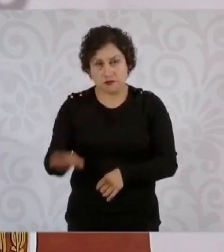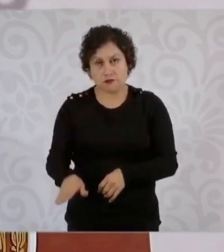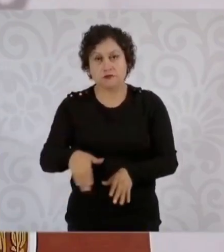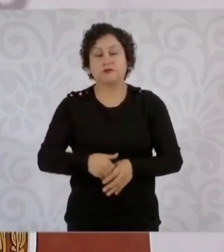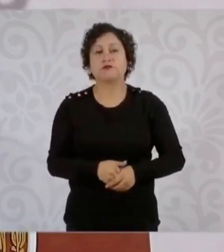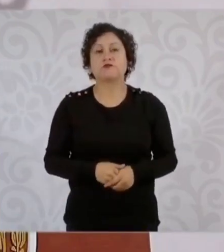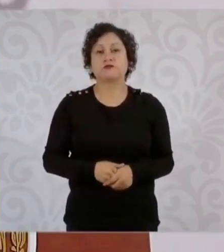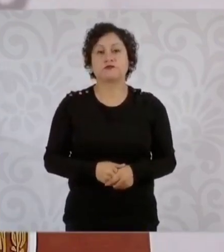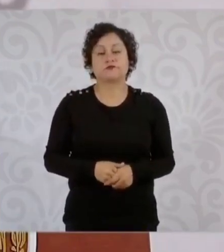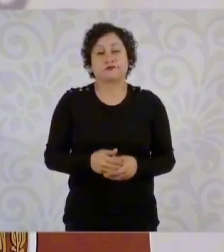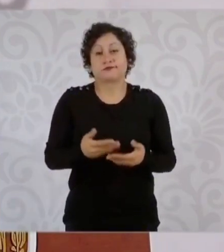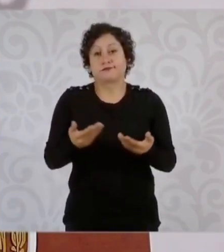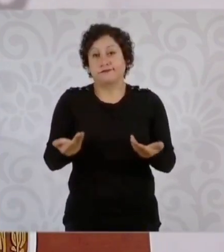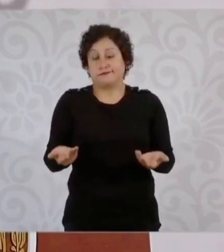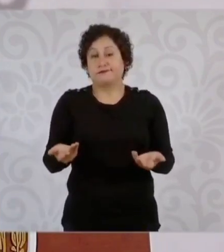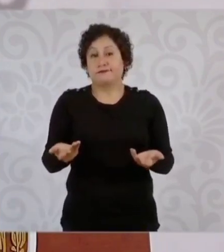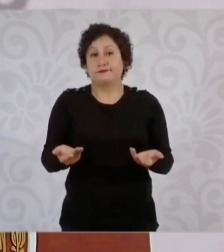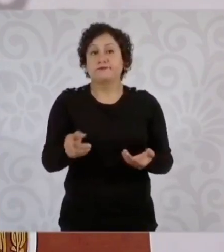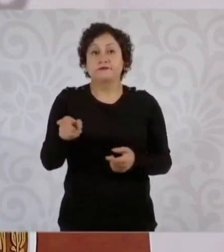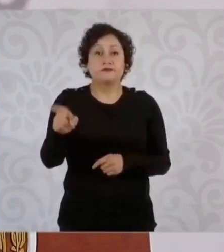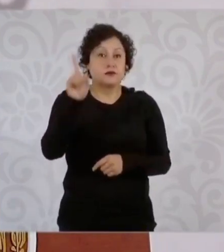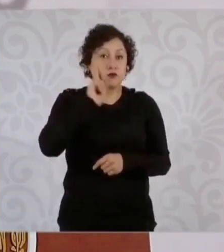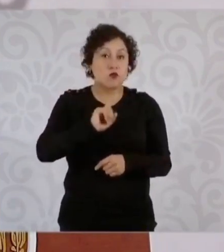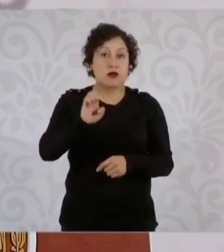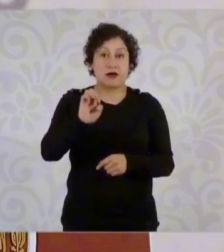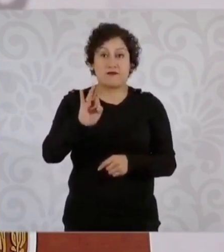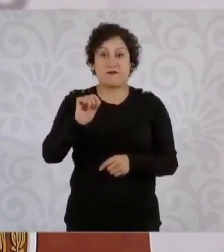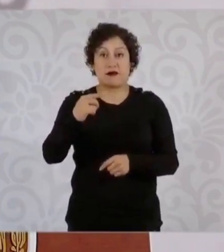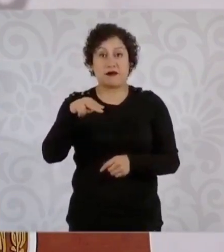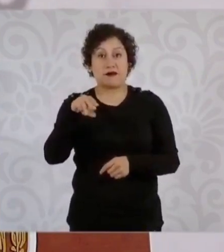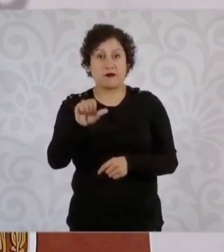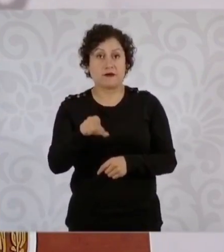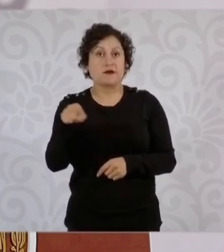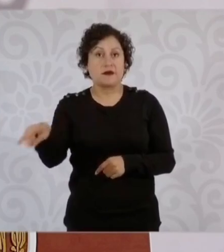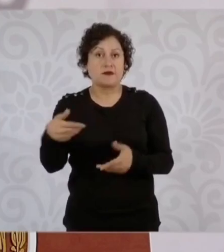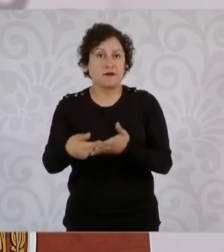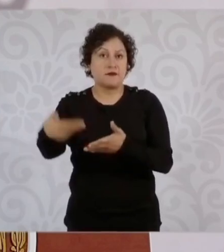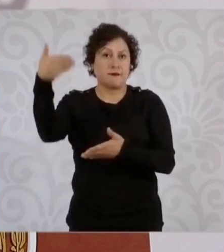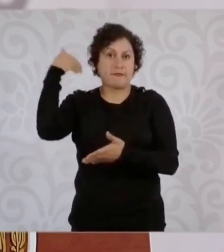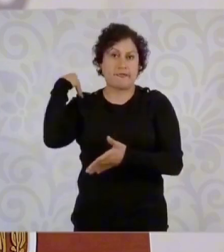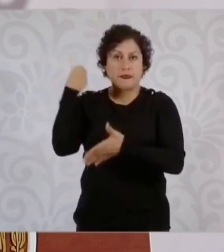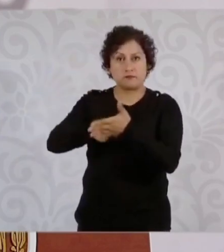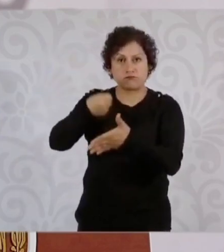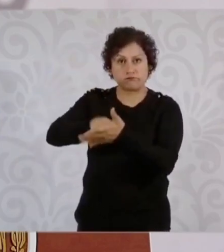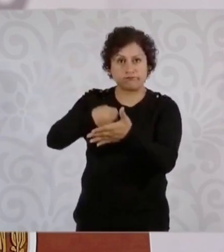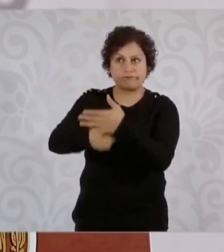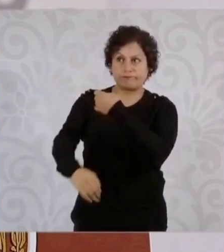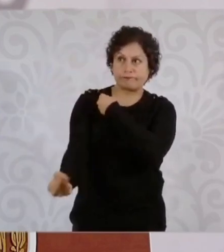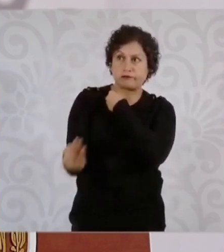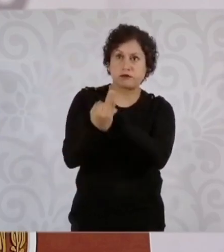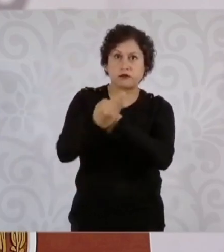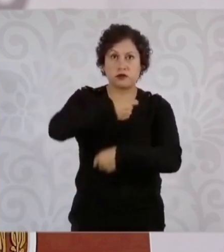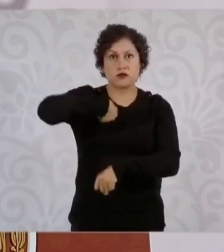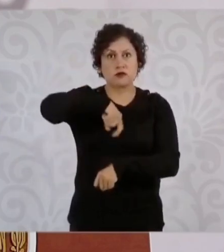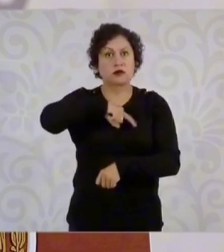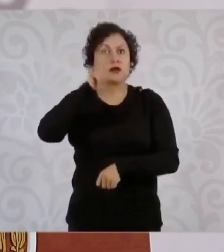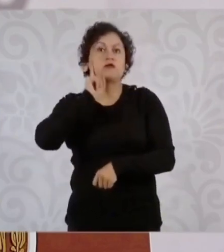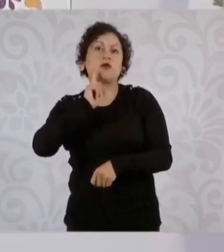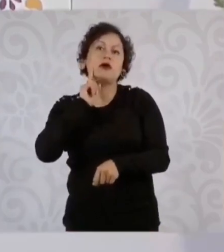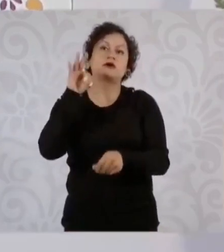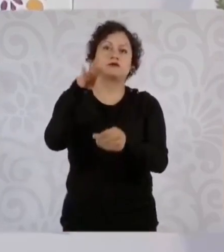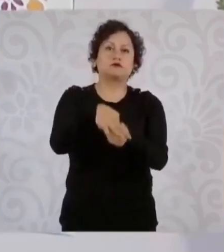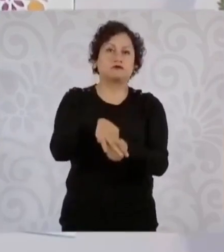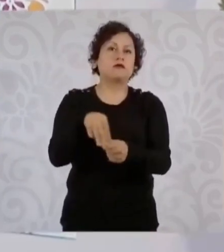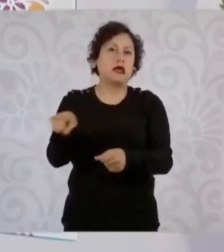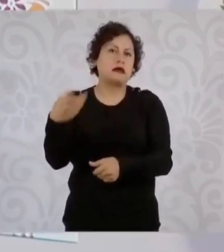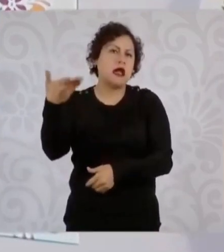Entonces, ella participó para que las mujeres pudiéramos votar en aquellos movimientos muy